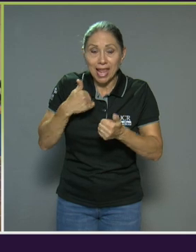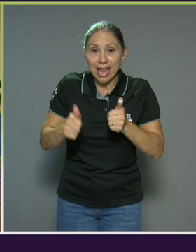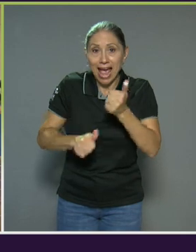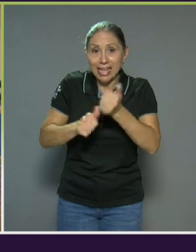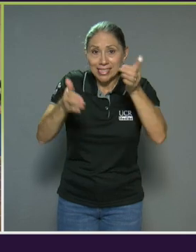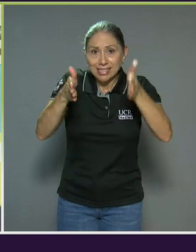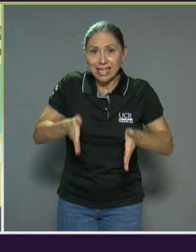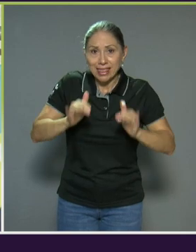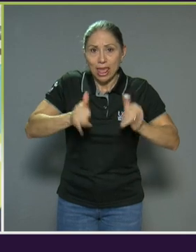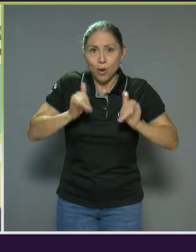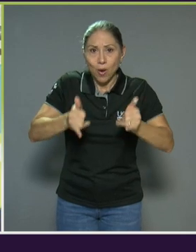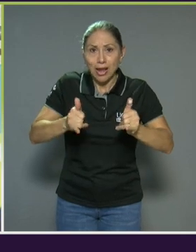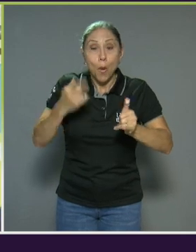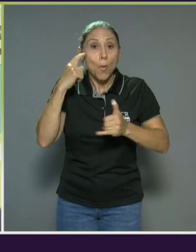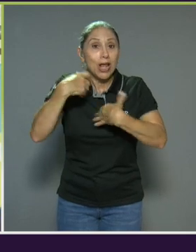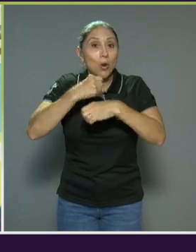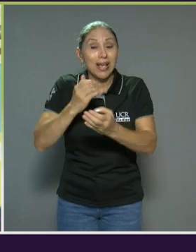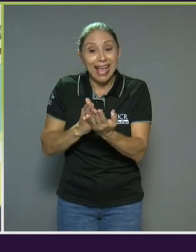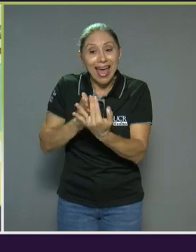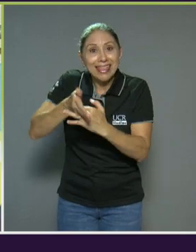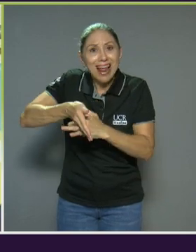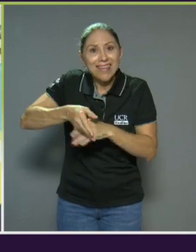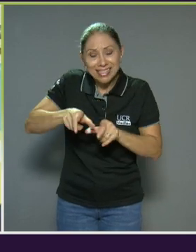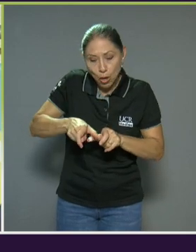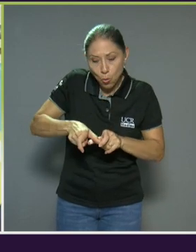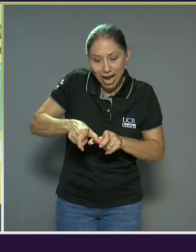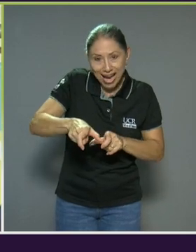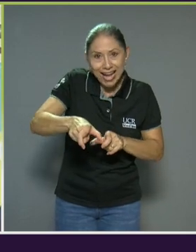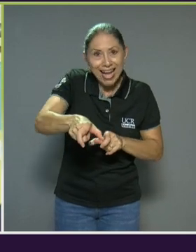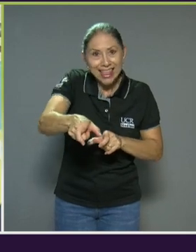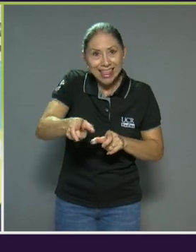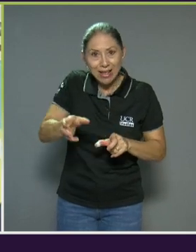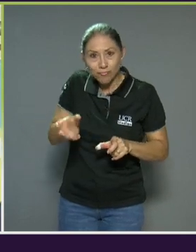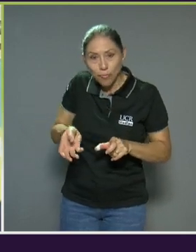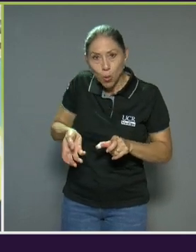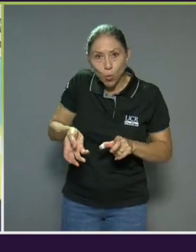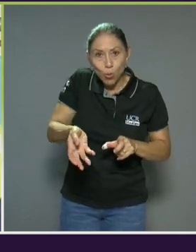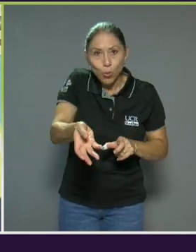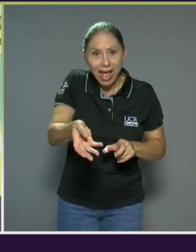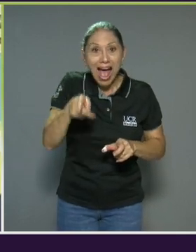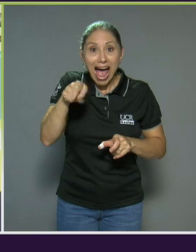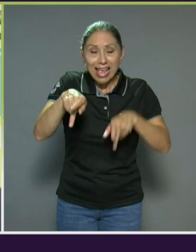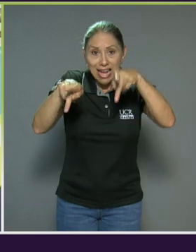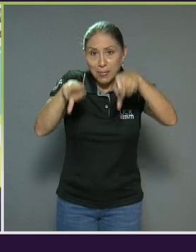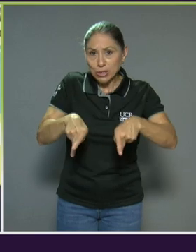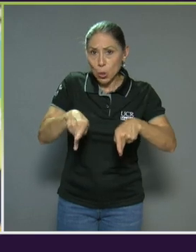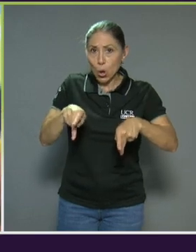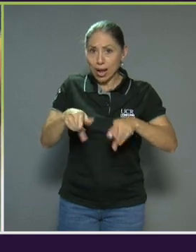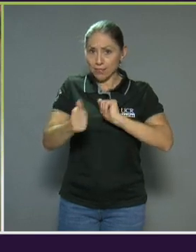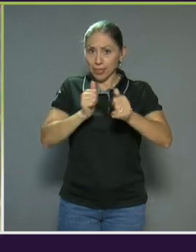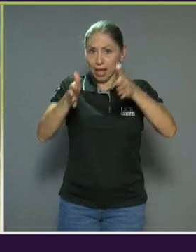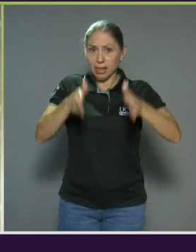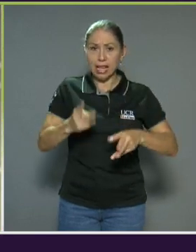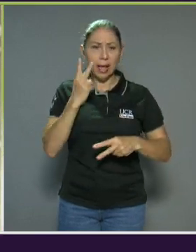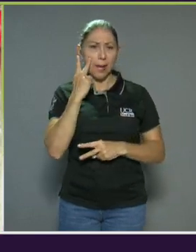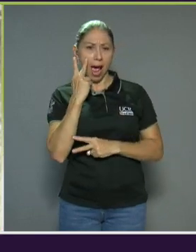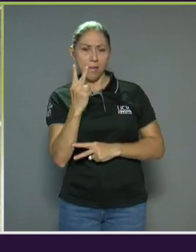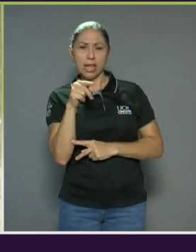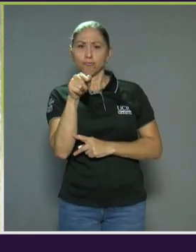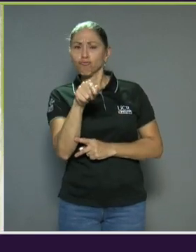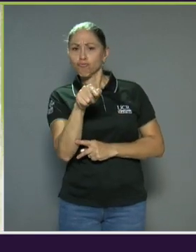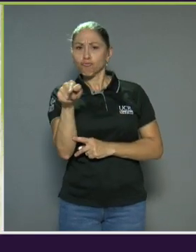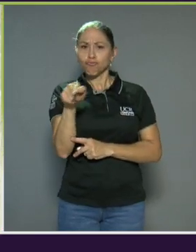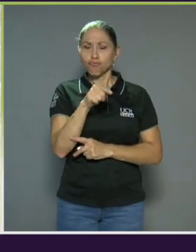lanza a través de una canaleta, que le llamamos, en el que el atleta pues va a ver su juego, ¿verdad? Y va a definir